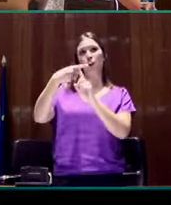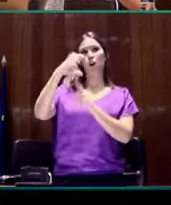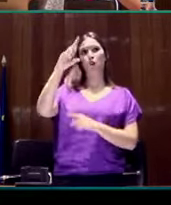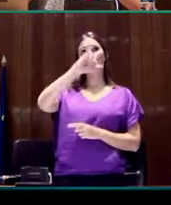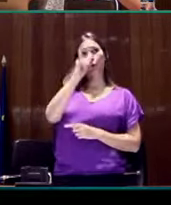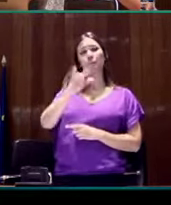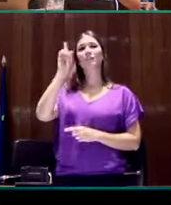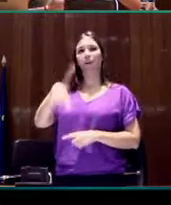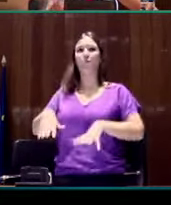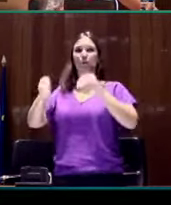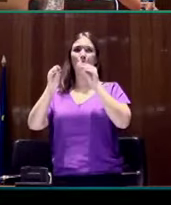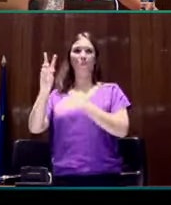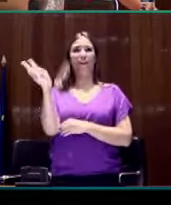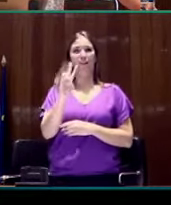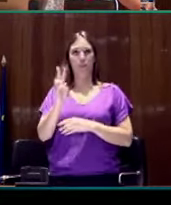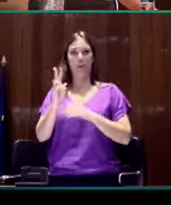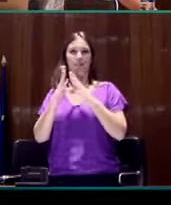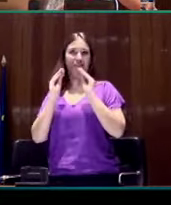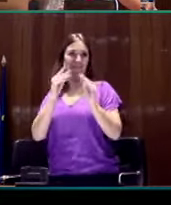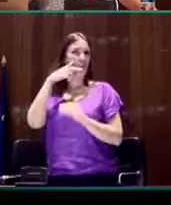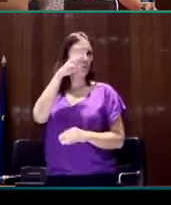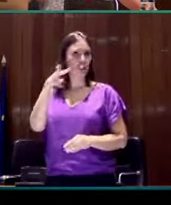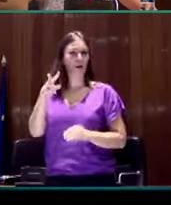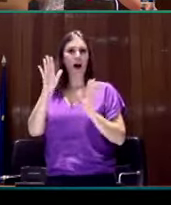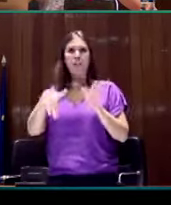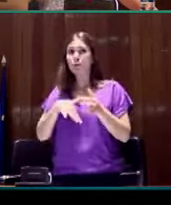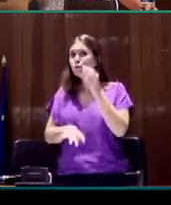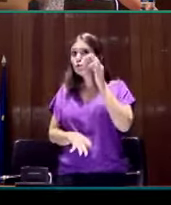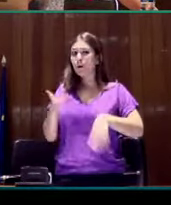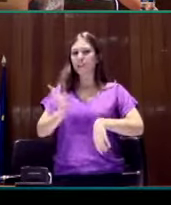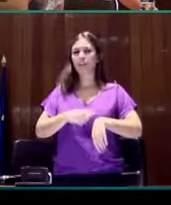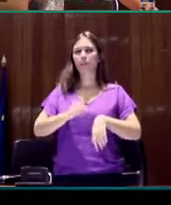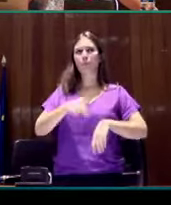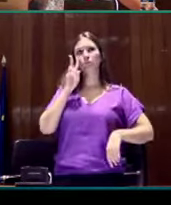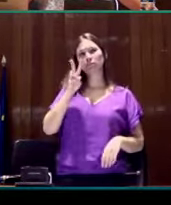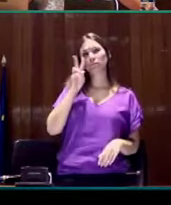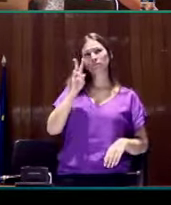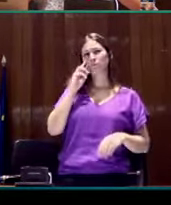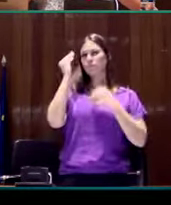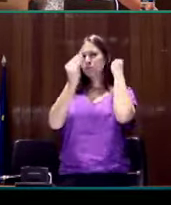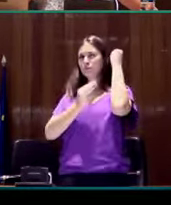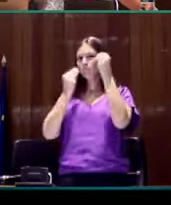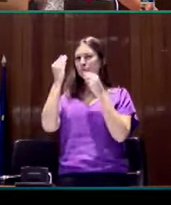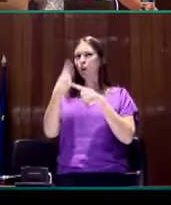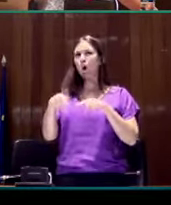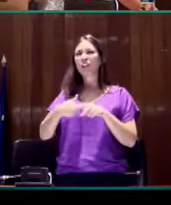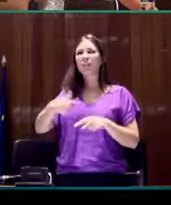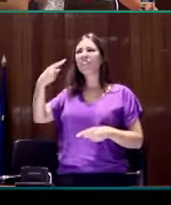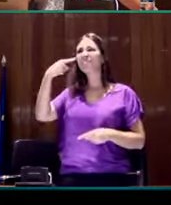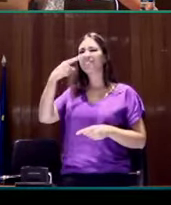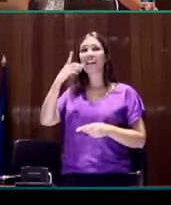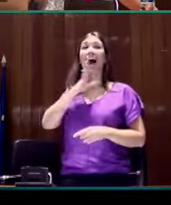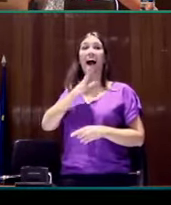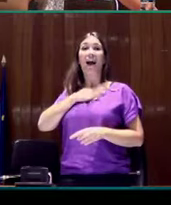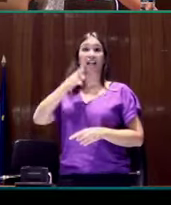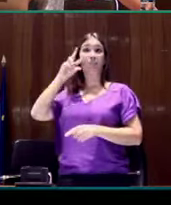Valladolid. Con lo cual, tuve la gran suerte de poder observar, cuestionar y reflexionar sobre todo lo que yo veía durante mis años